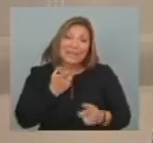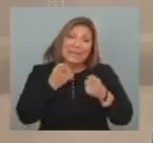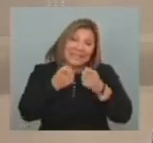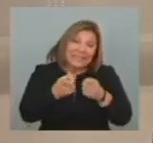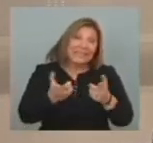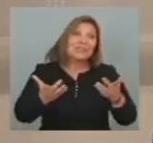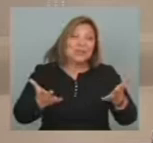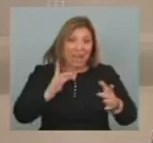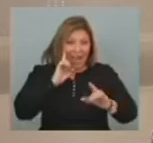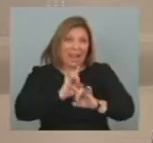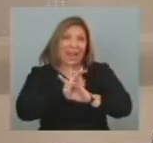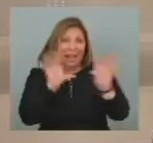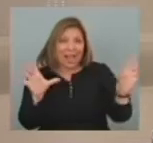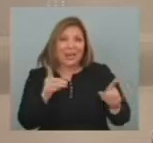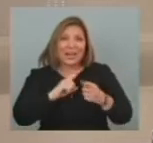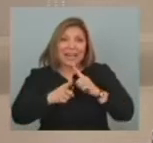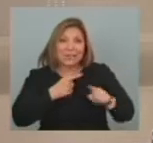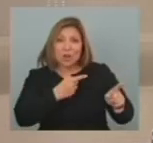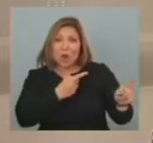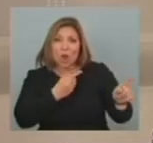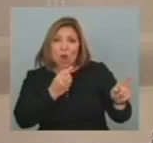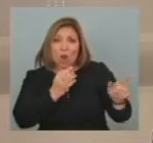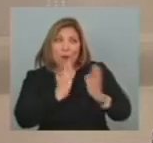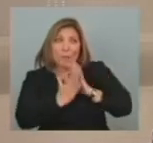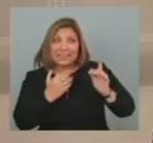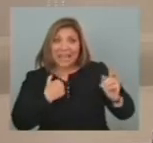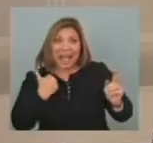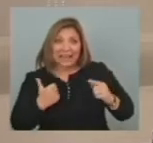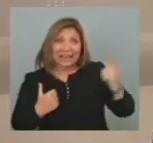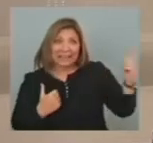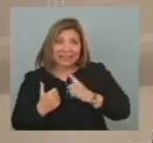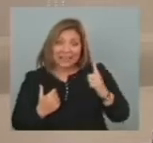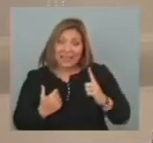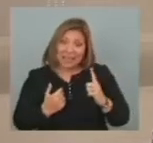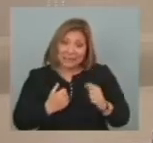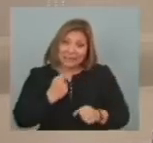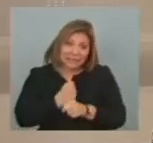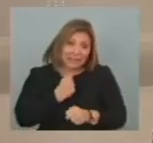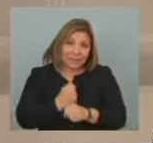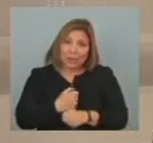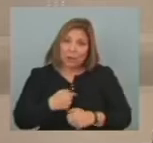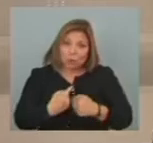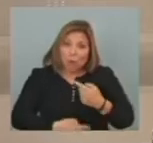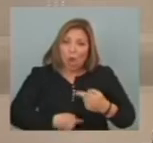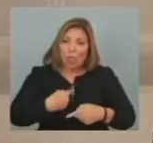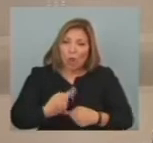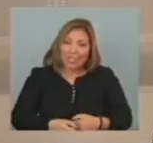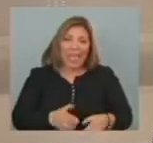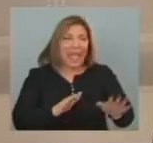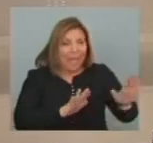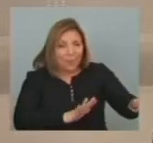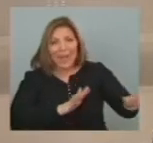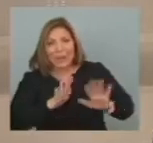evidente Que las relaciones Comerciales Con Argentina Es un trabajo De todos los días De tratar De